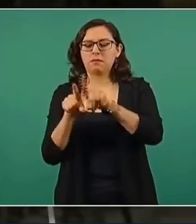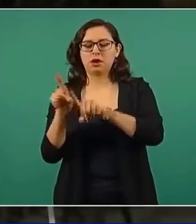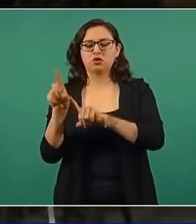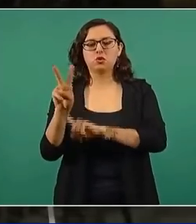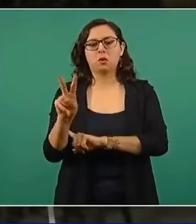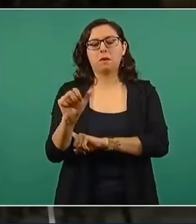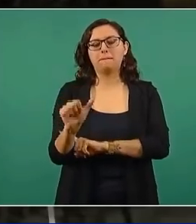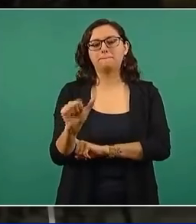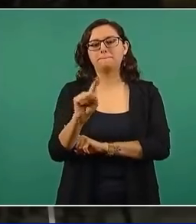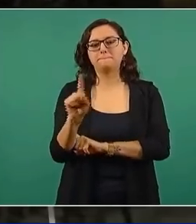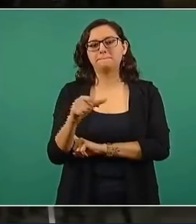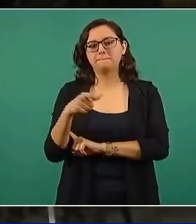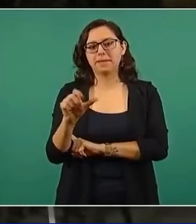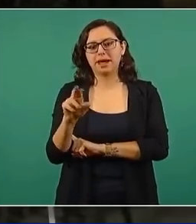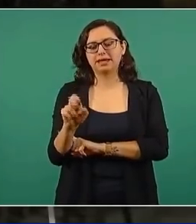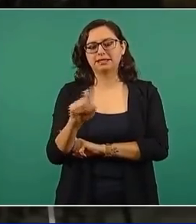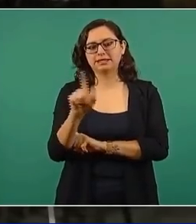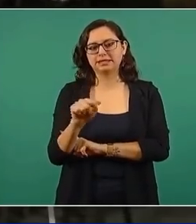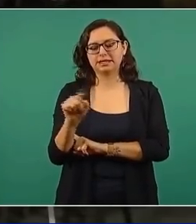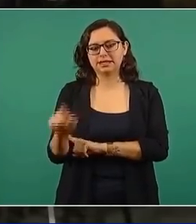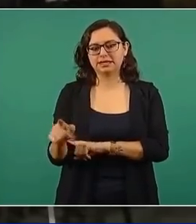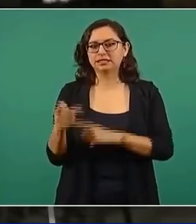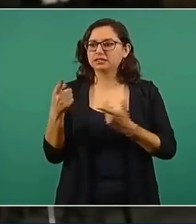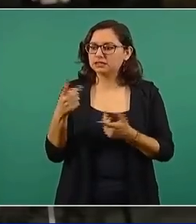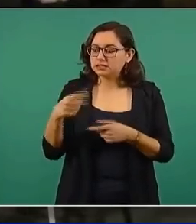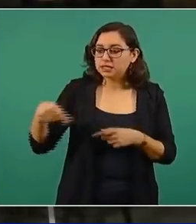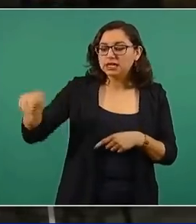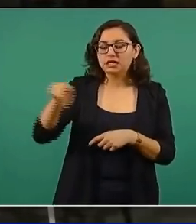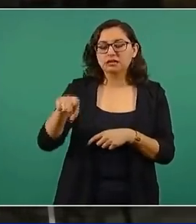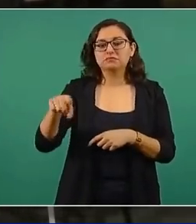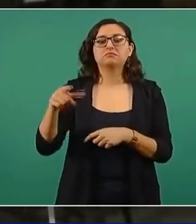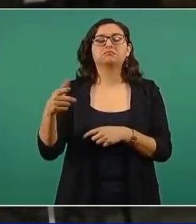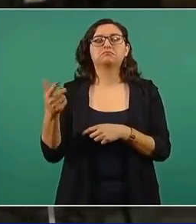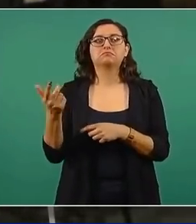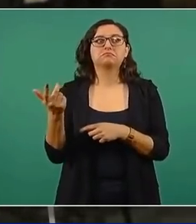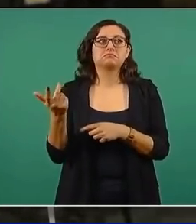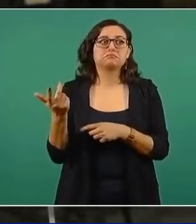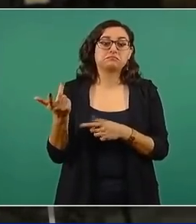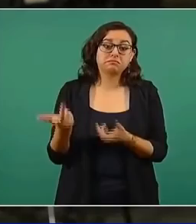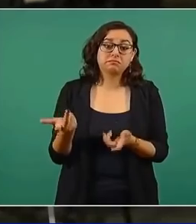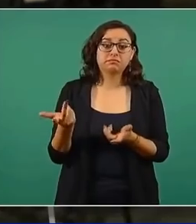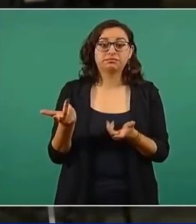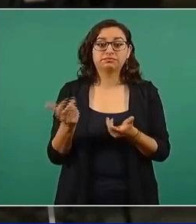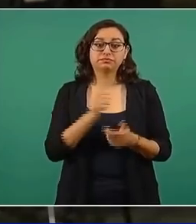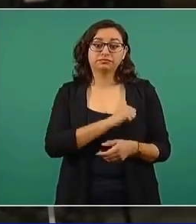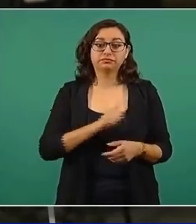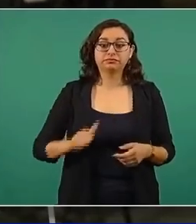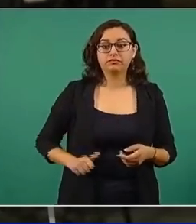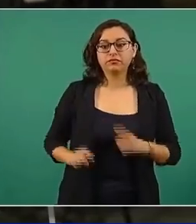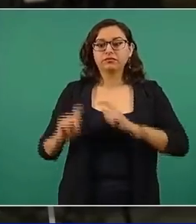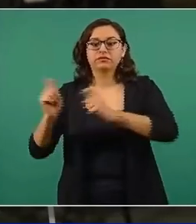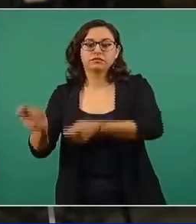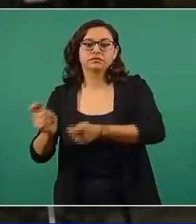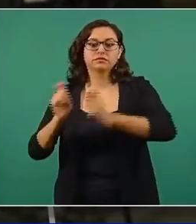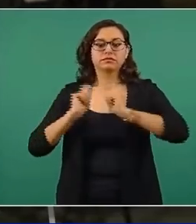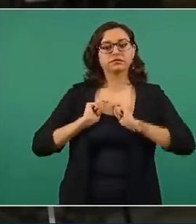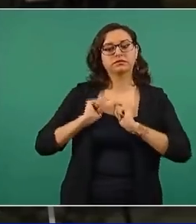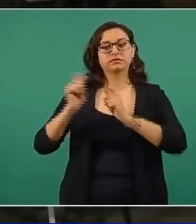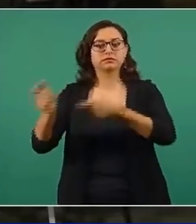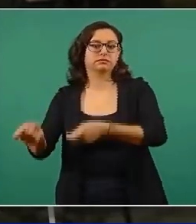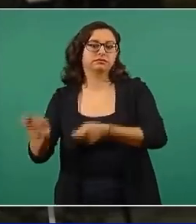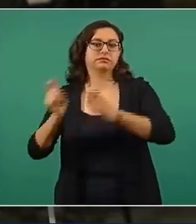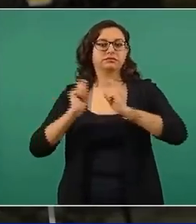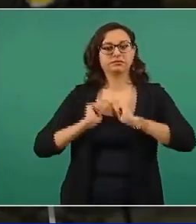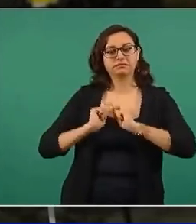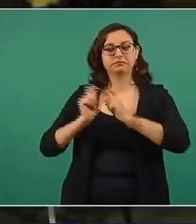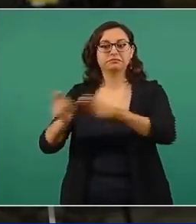quienes han estado entregándose la alcaldía. Prácticamente un hermano sale